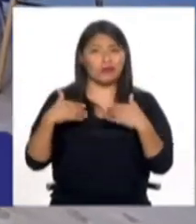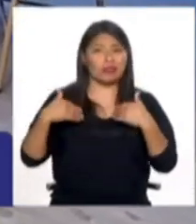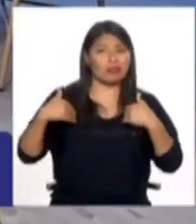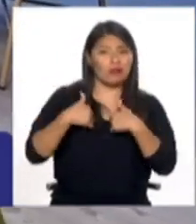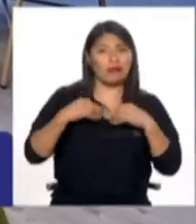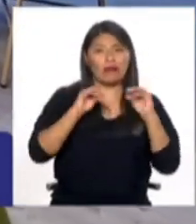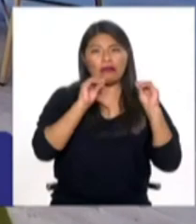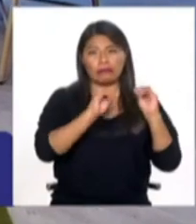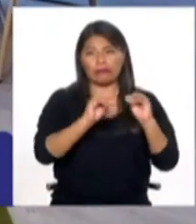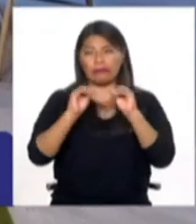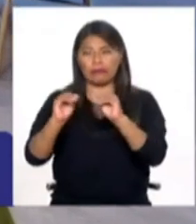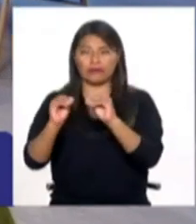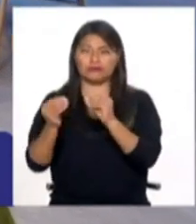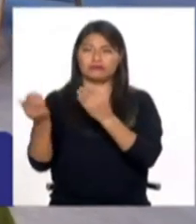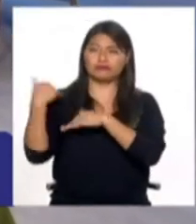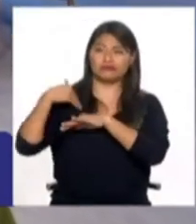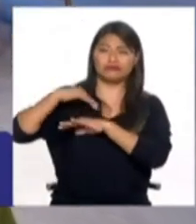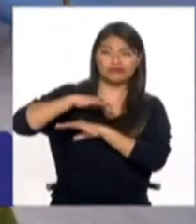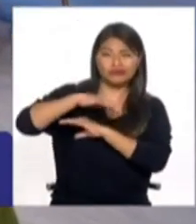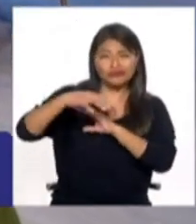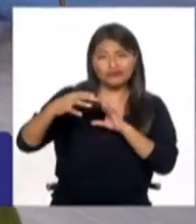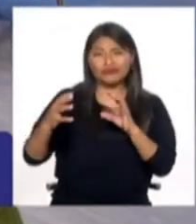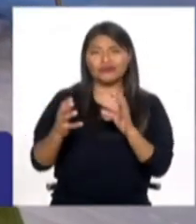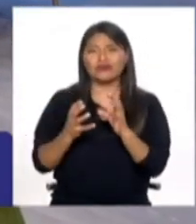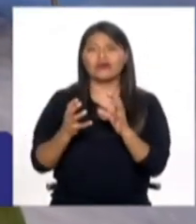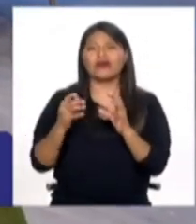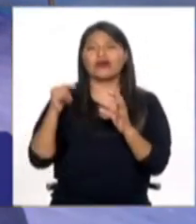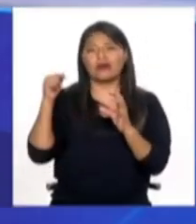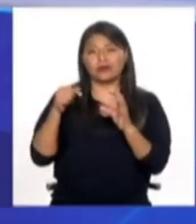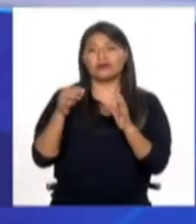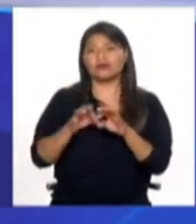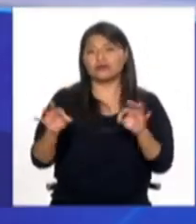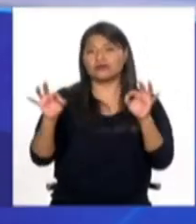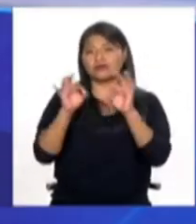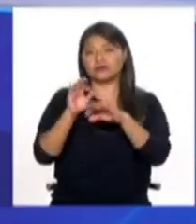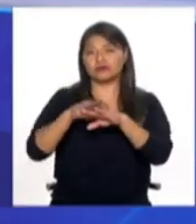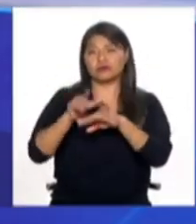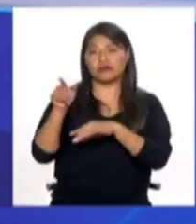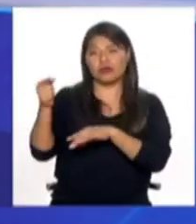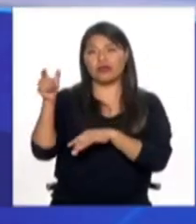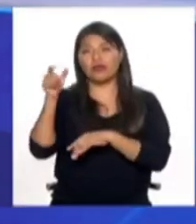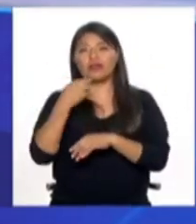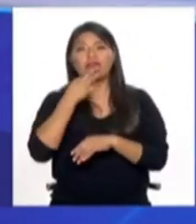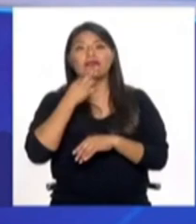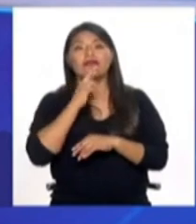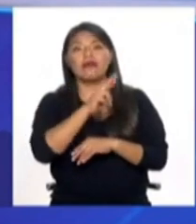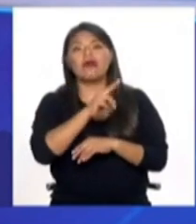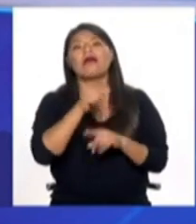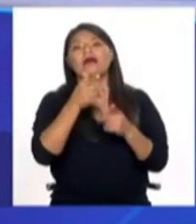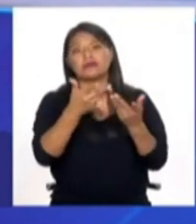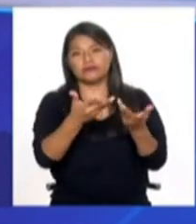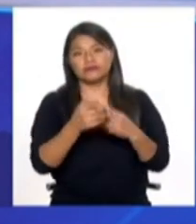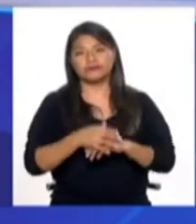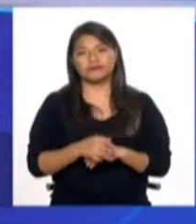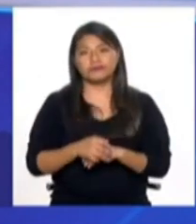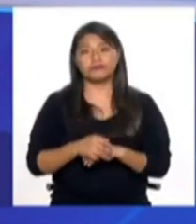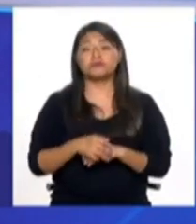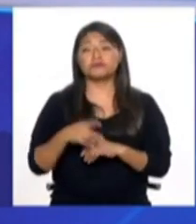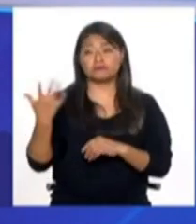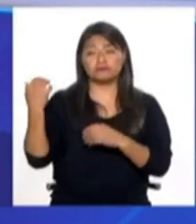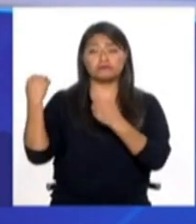el mundo, entonces esto es importante decirlo, ¿no? Hay comentaristas